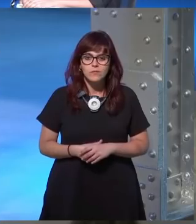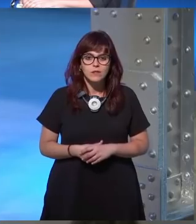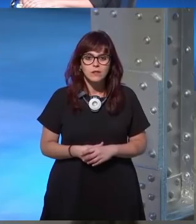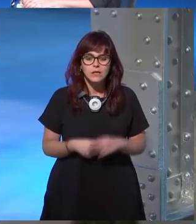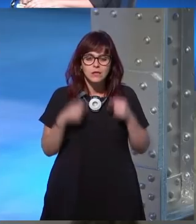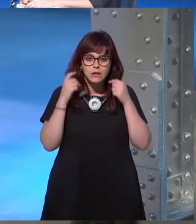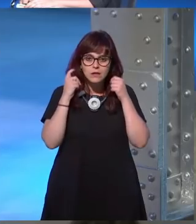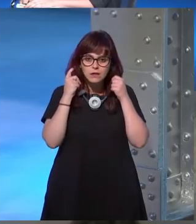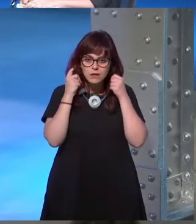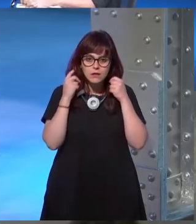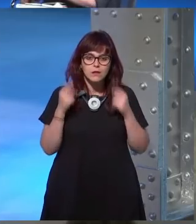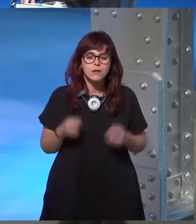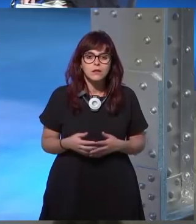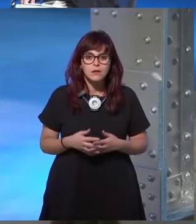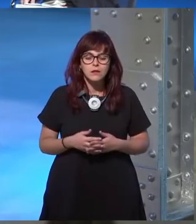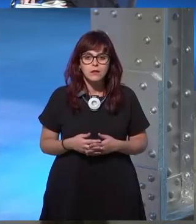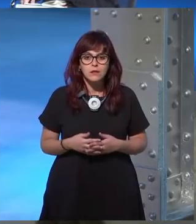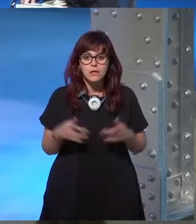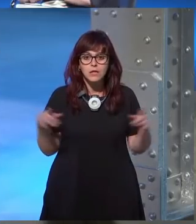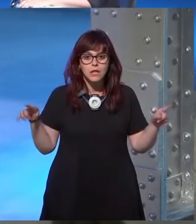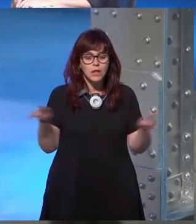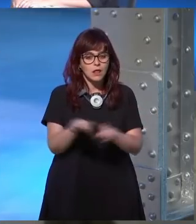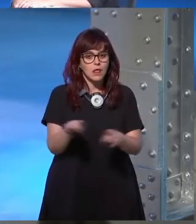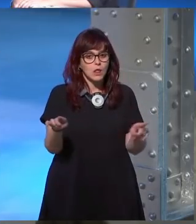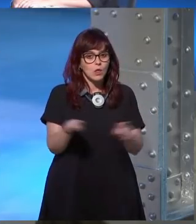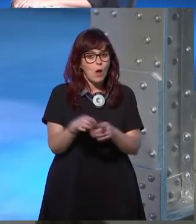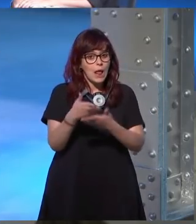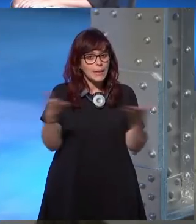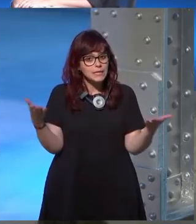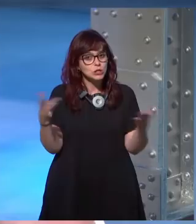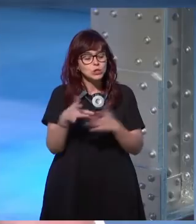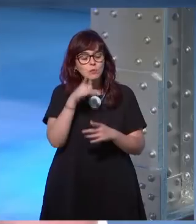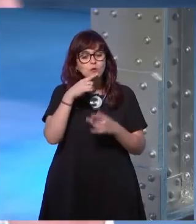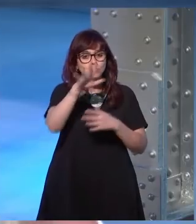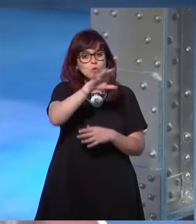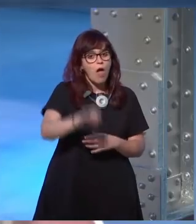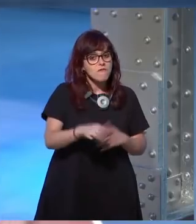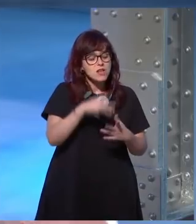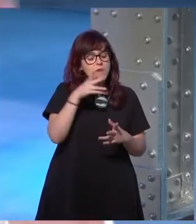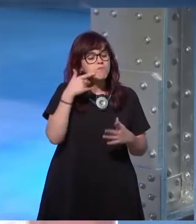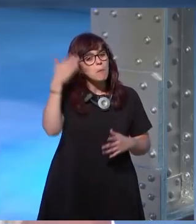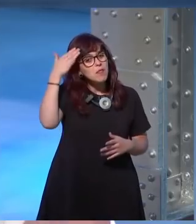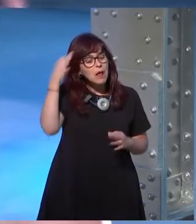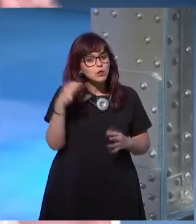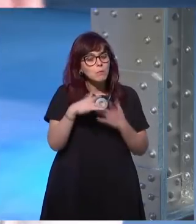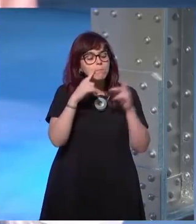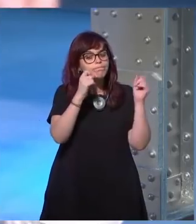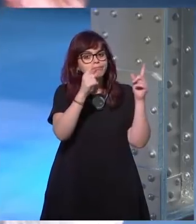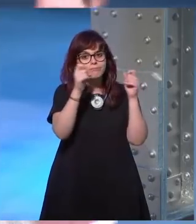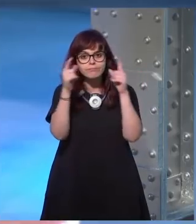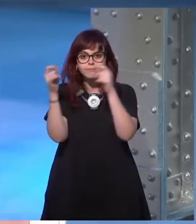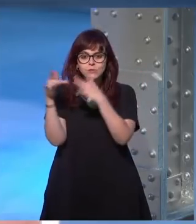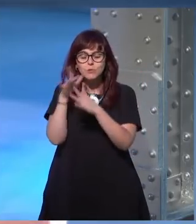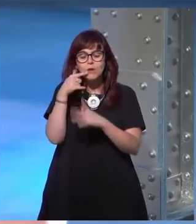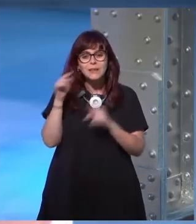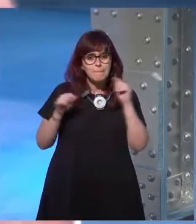pues igual que con todo lo demás que ocurre en tu vida en Sudáfrica uno de los principales elementos que ves que llama la